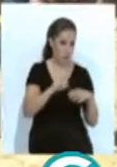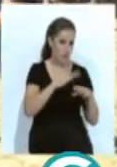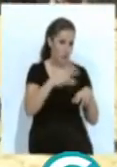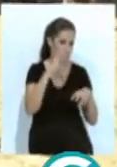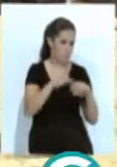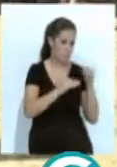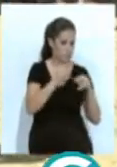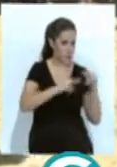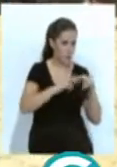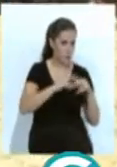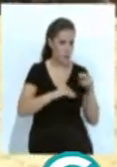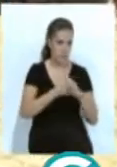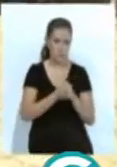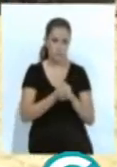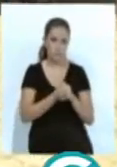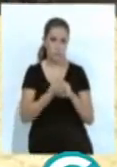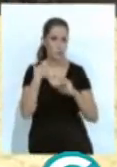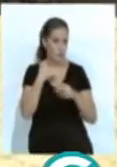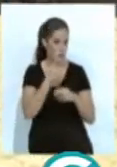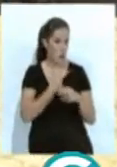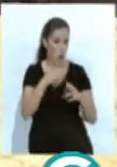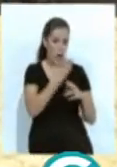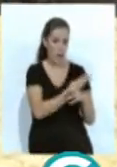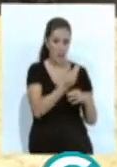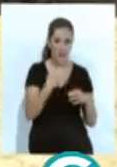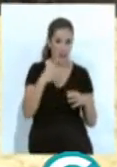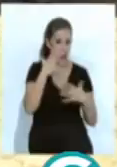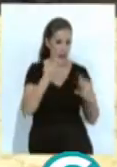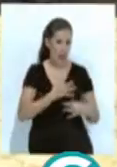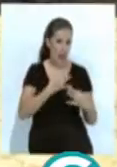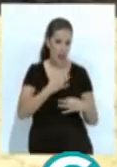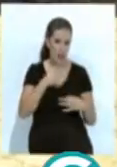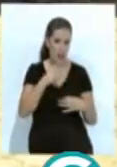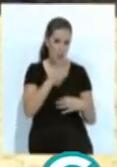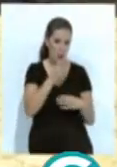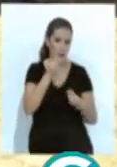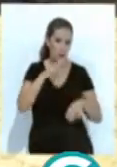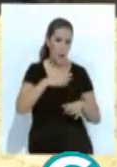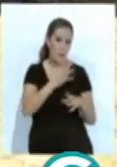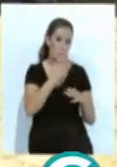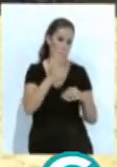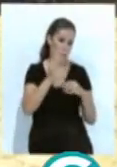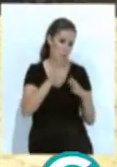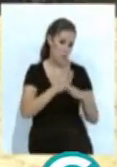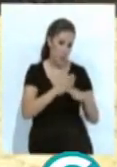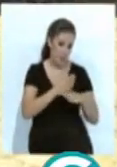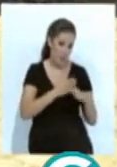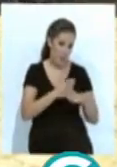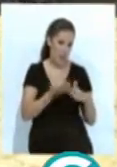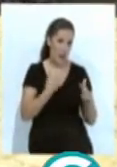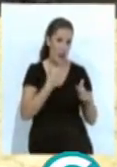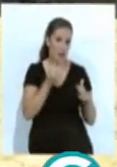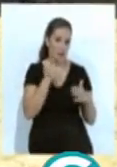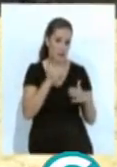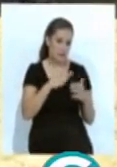ver si era conveniente restaurarlos o no. Son unos candelabros de muy poco valor real porque son unos candelabros de madera, policromada hasta